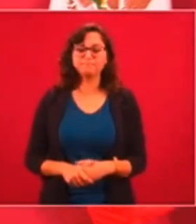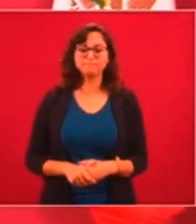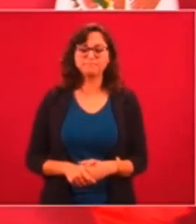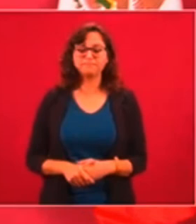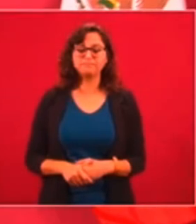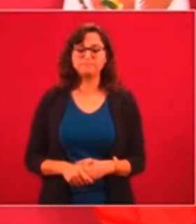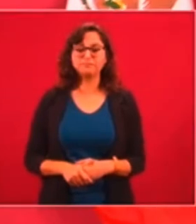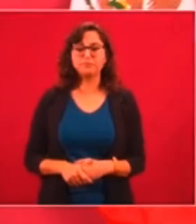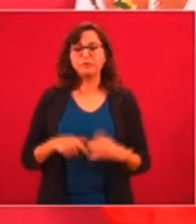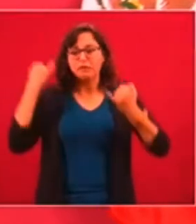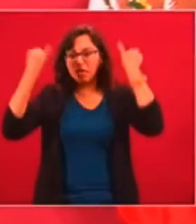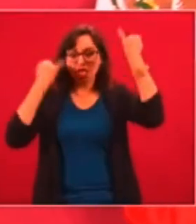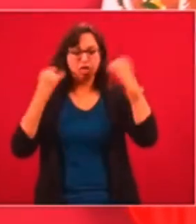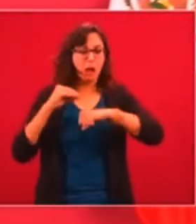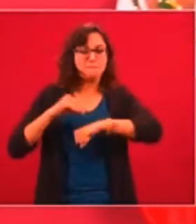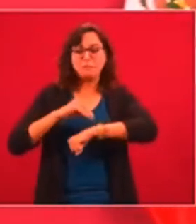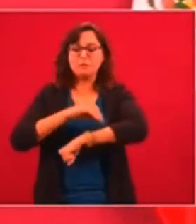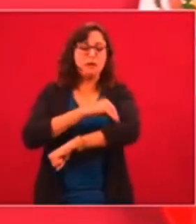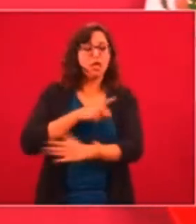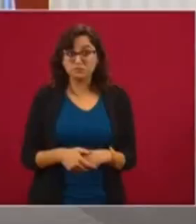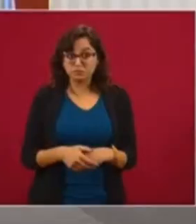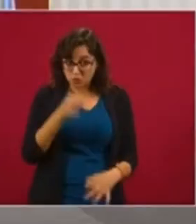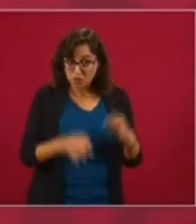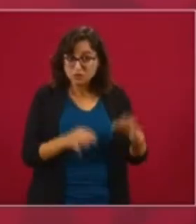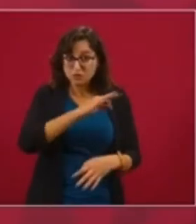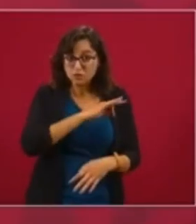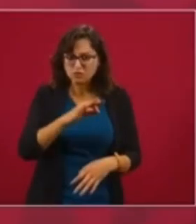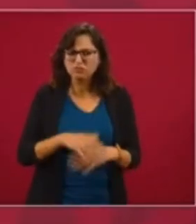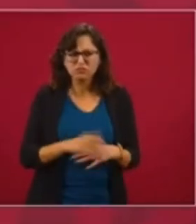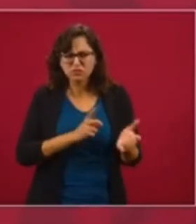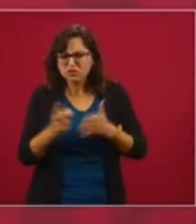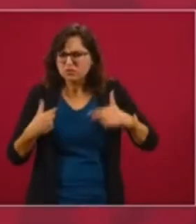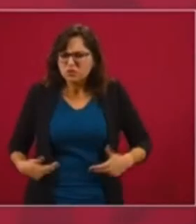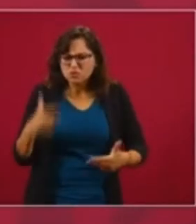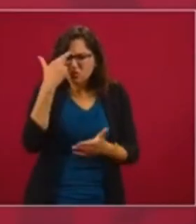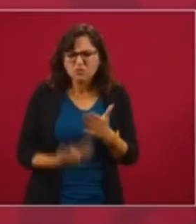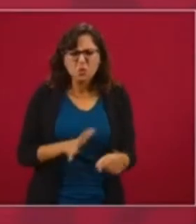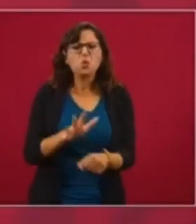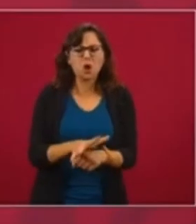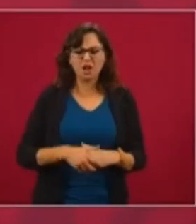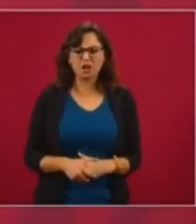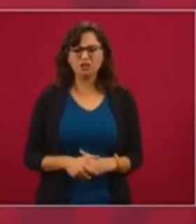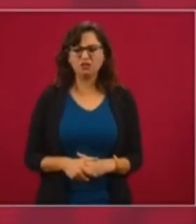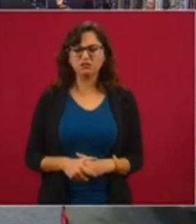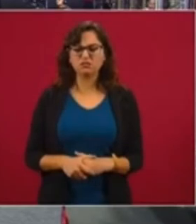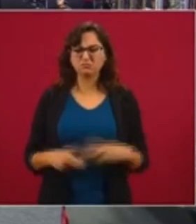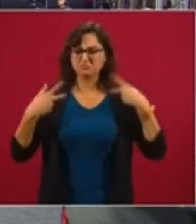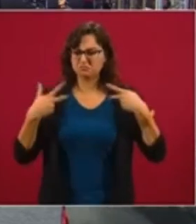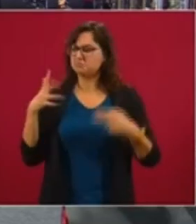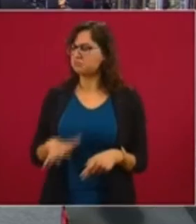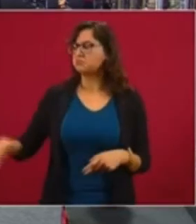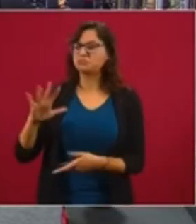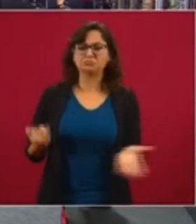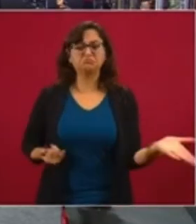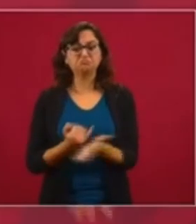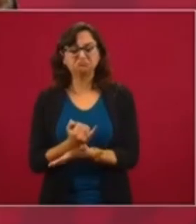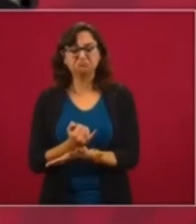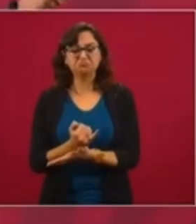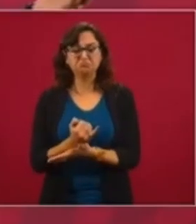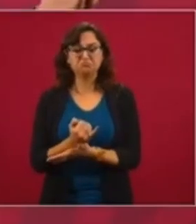Con la excusa de que se vayan a derechos humanos, ¿cuál es la violación? Lo va a decidir el pueblo, y luego